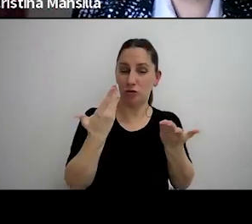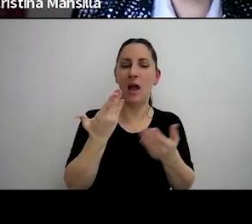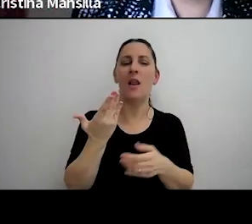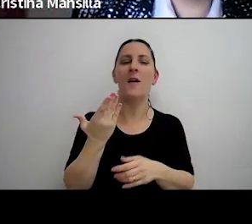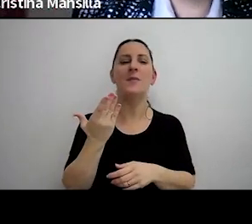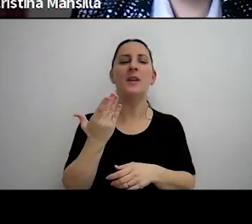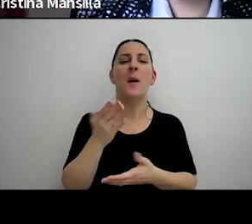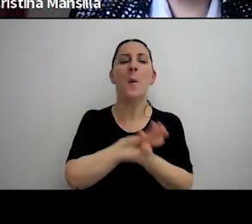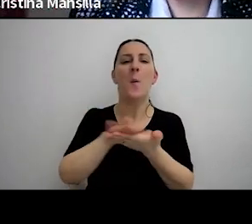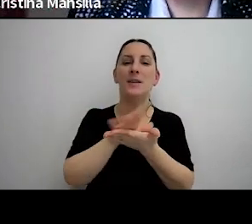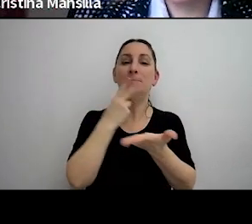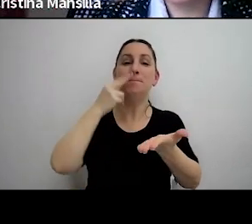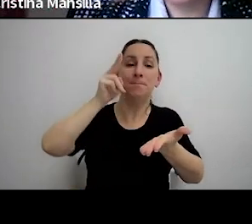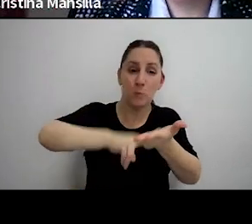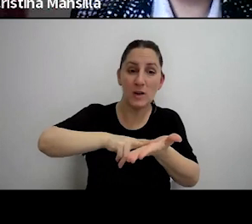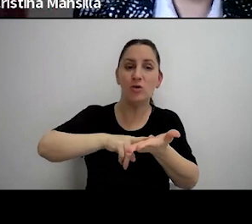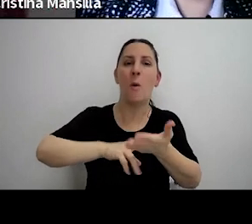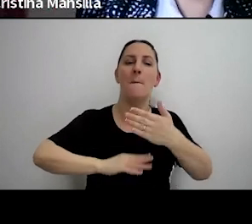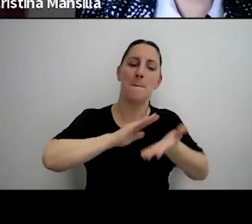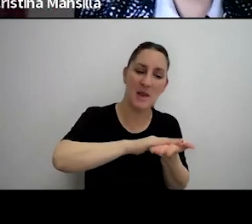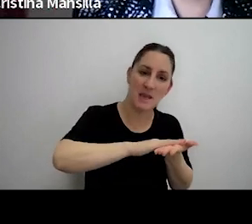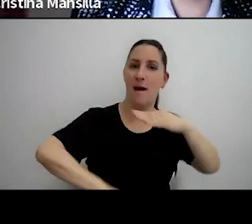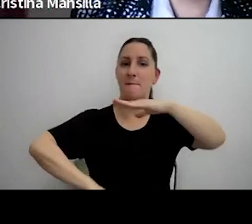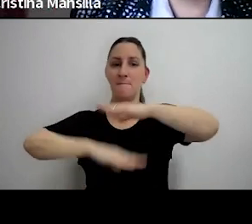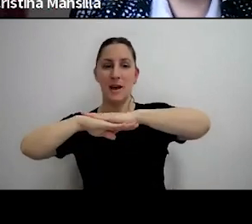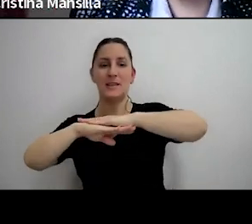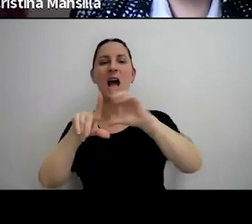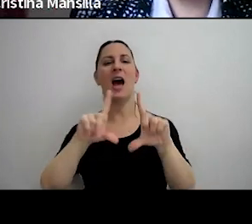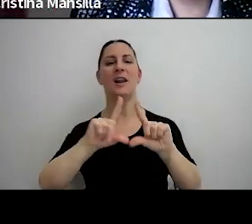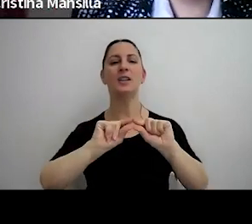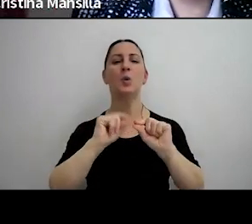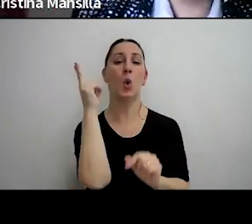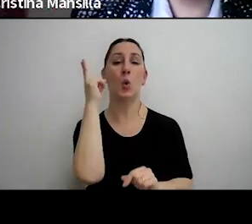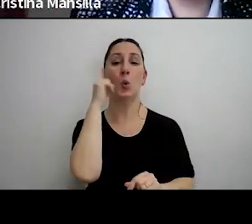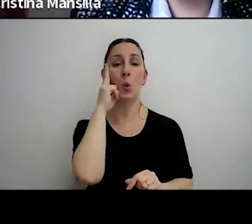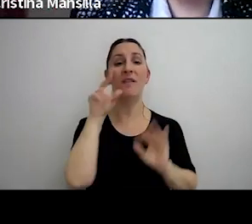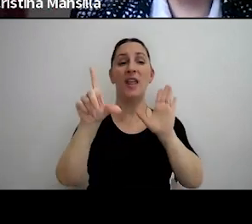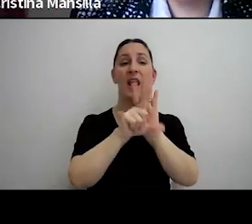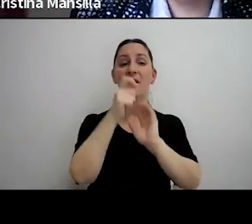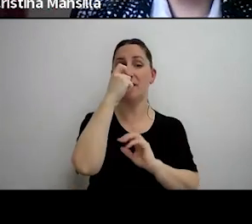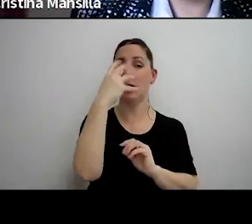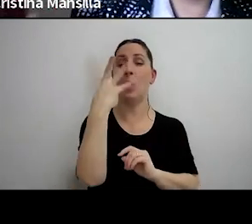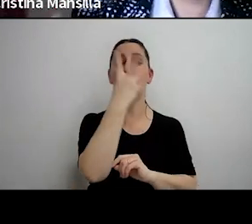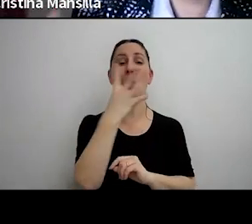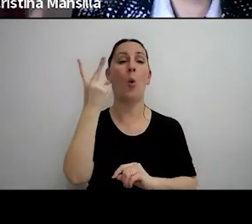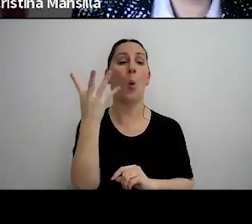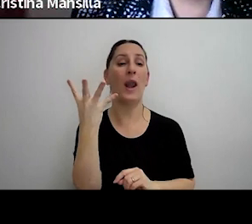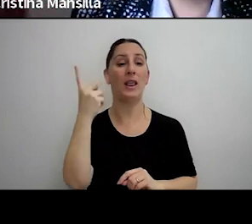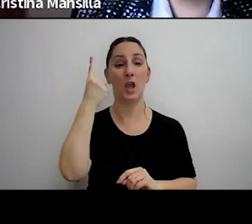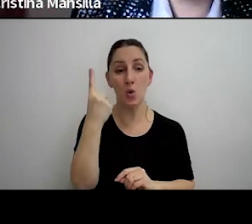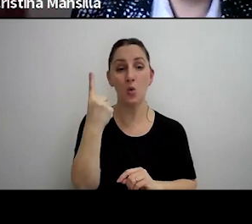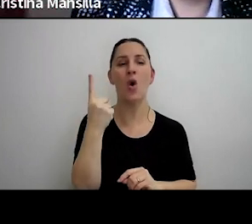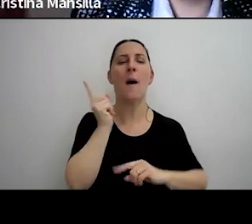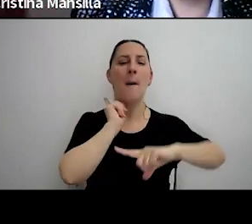bases imponibles, mínimas y máximas previstas en el artículo 9 de la ley 24.241 para